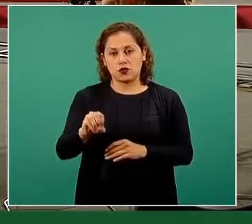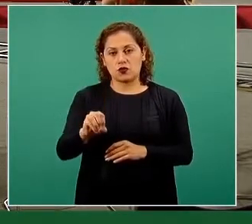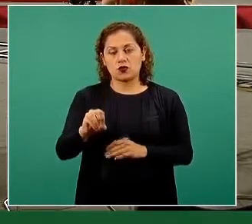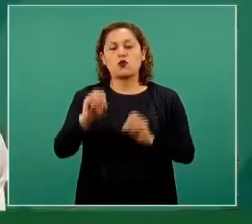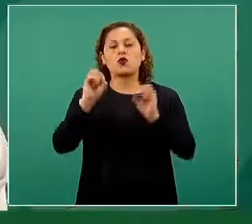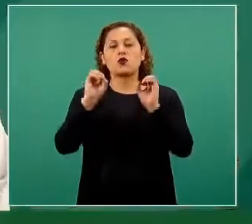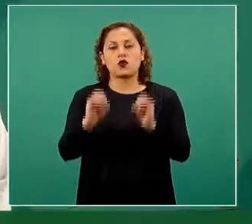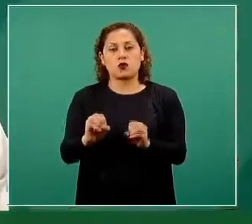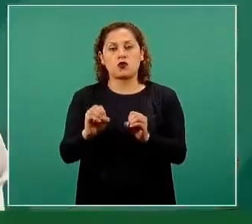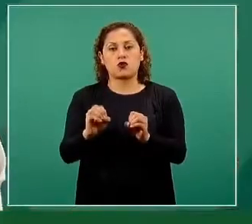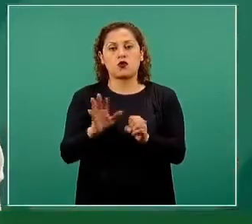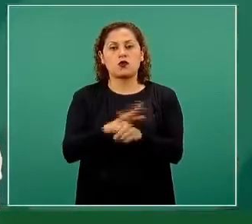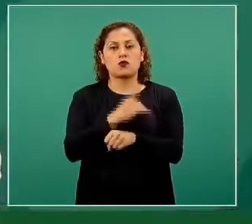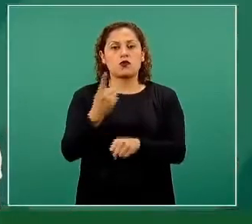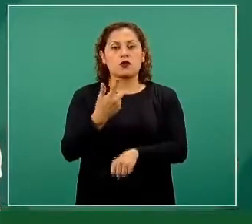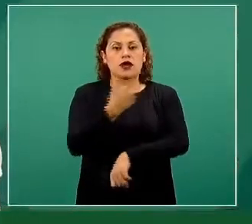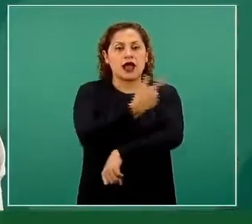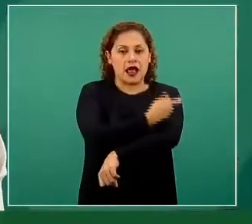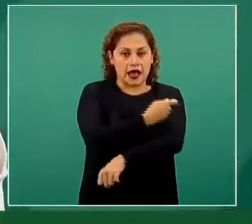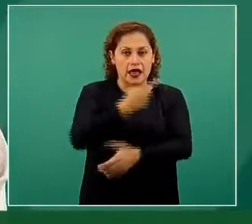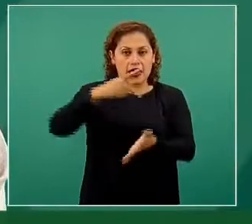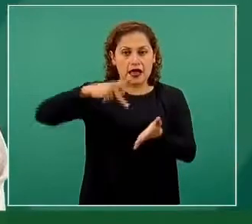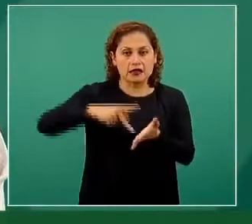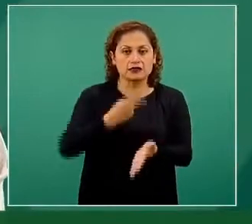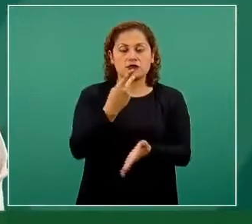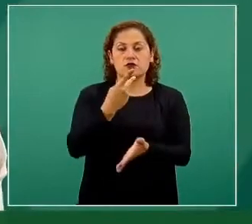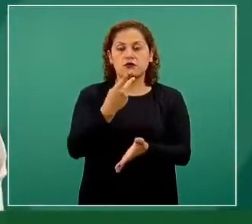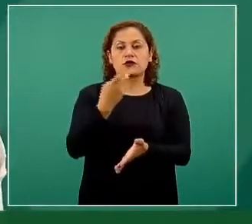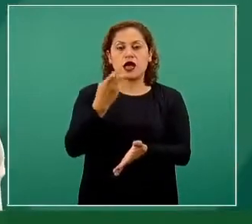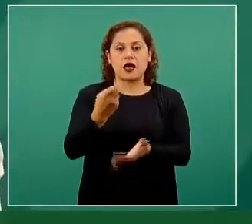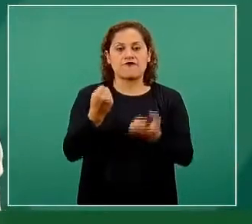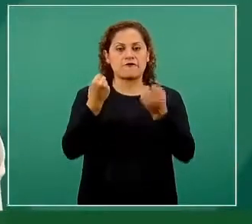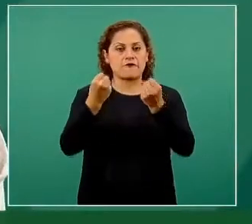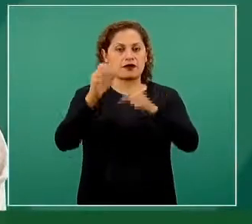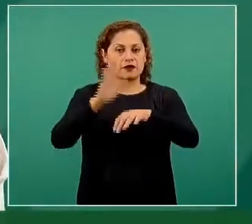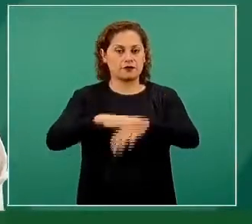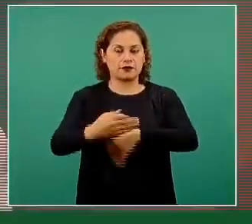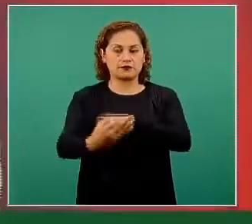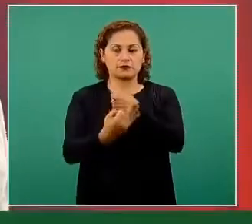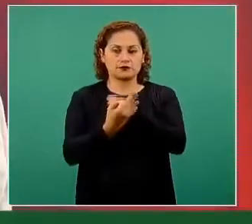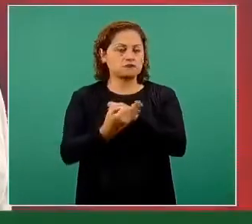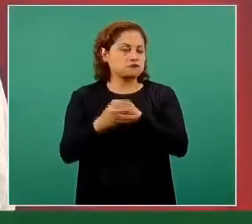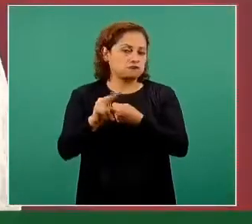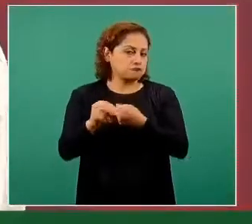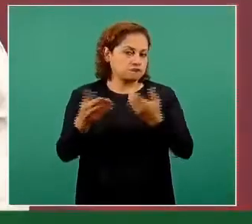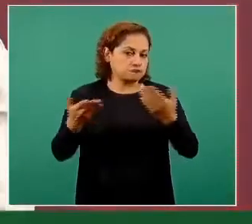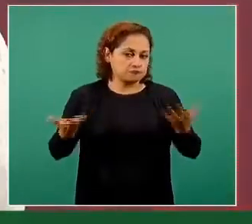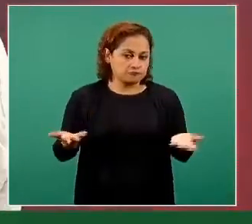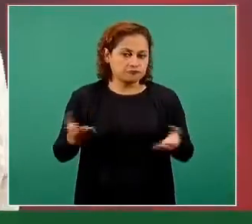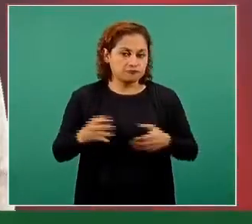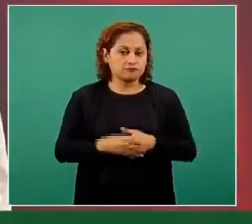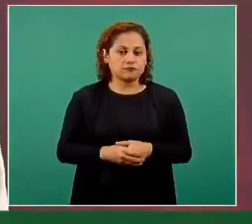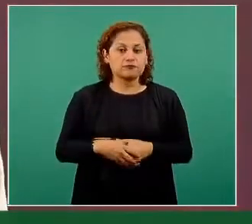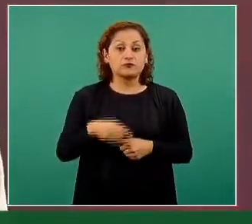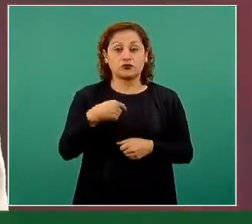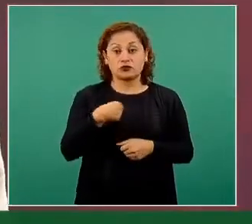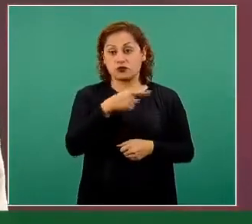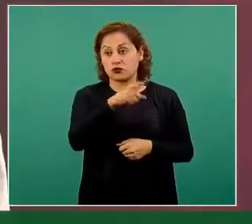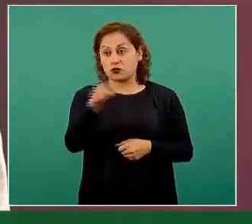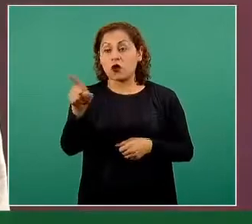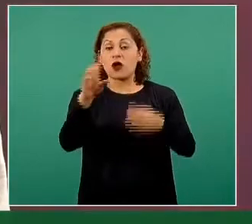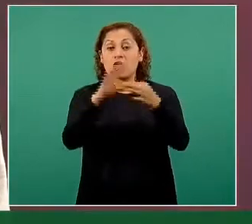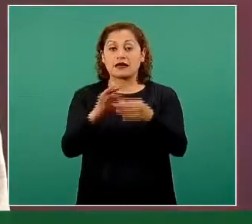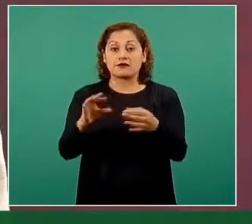ponerla podría aumentar sus beneficios. De modo que la vacuna CanSino y esto va en especial para todo el personal